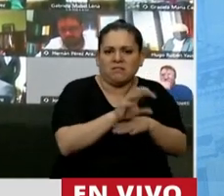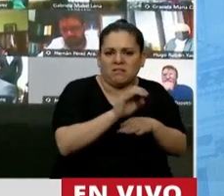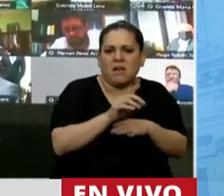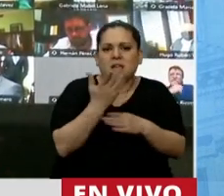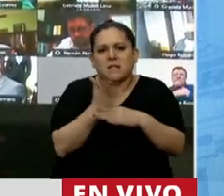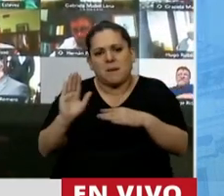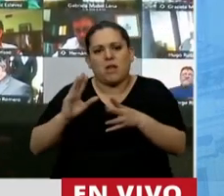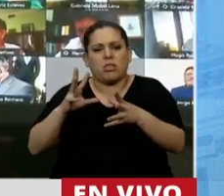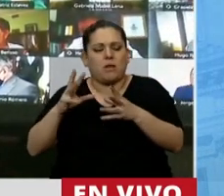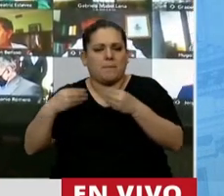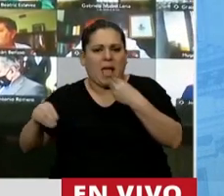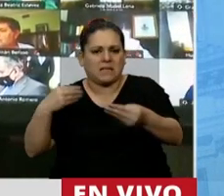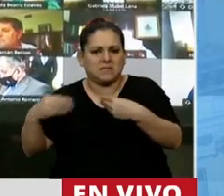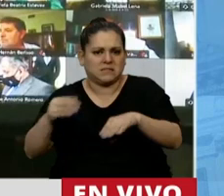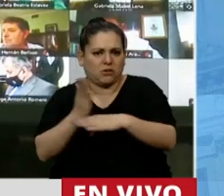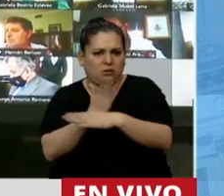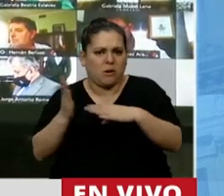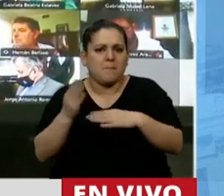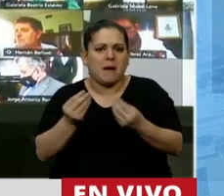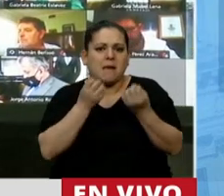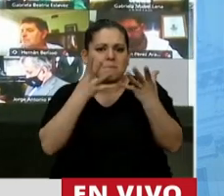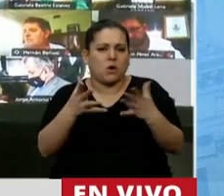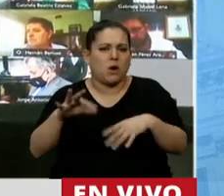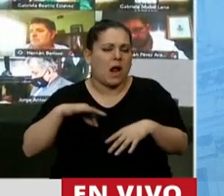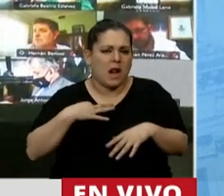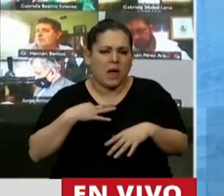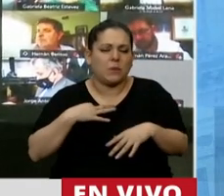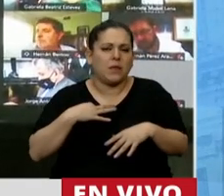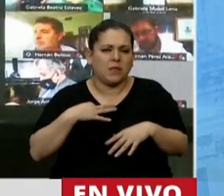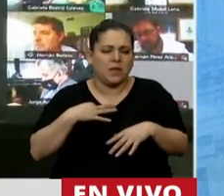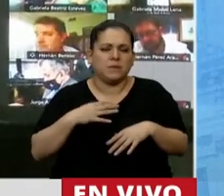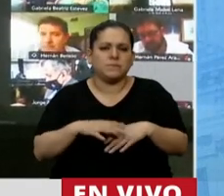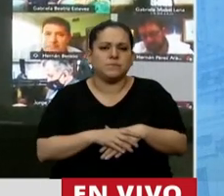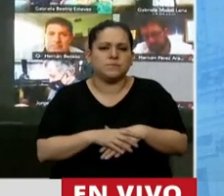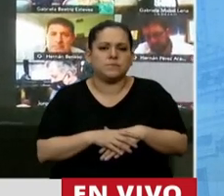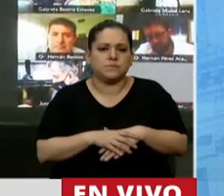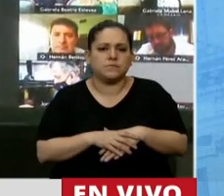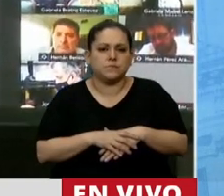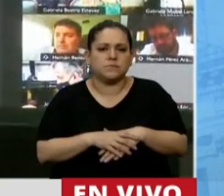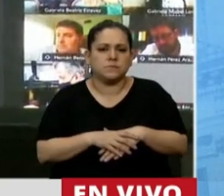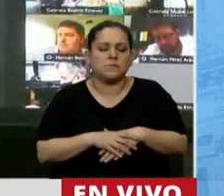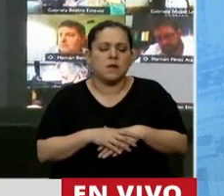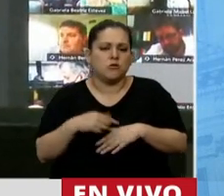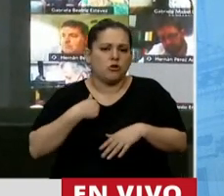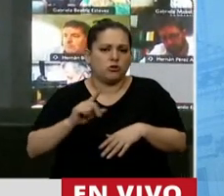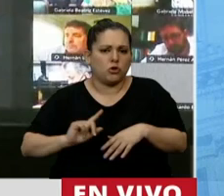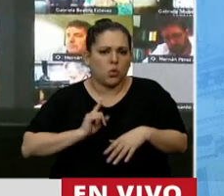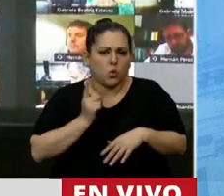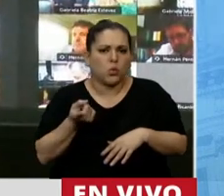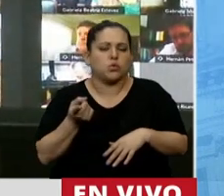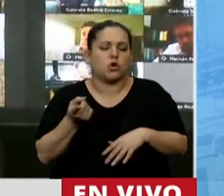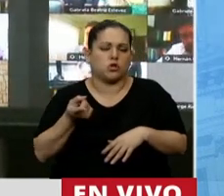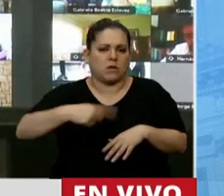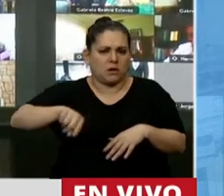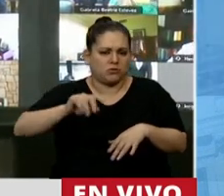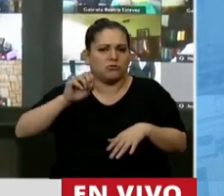industrialización para mejorar la vida y la dignidad de los trabajadores recicladores. Estoy orgullosa de que estemos